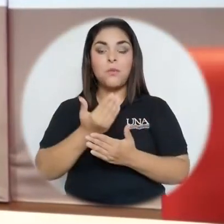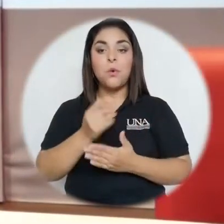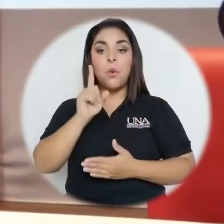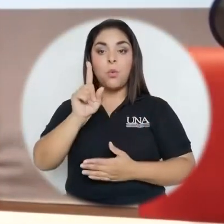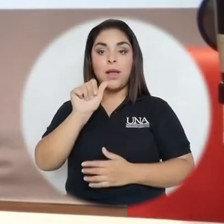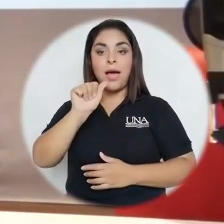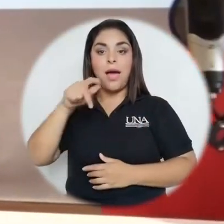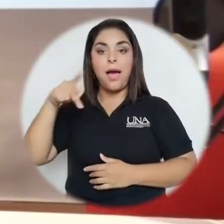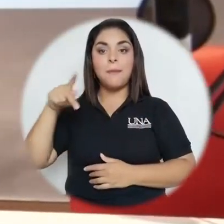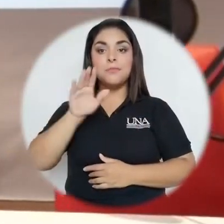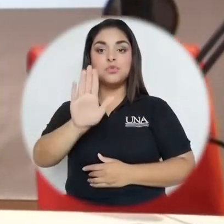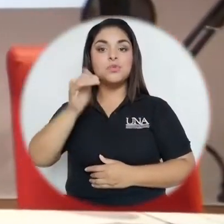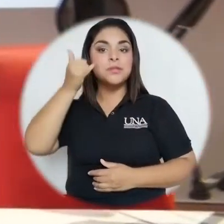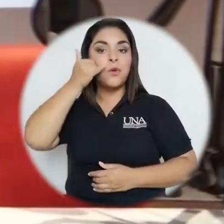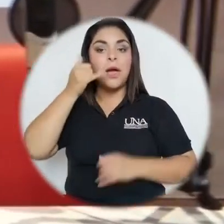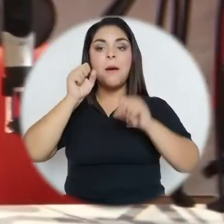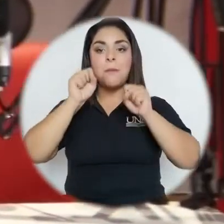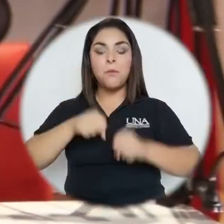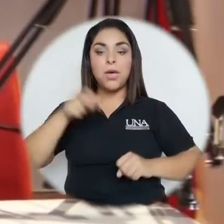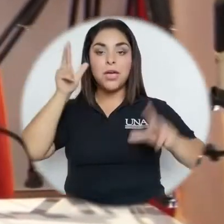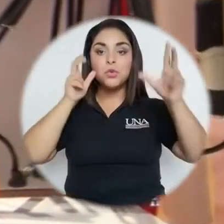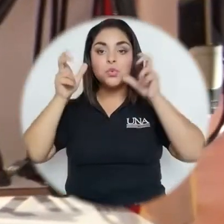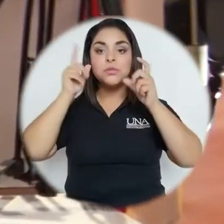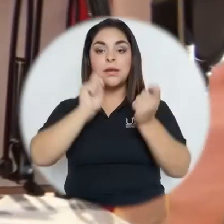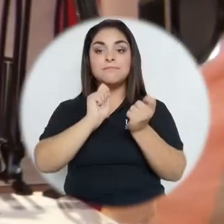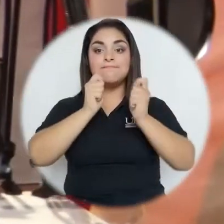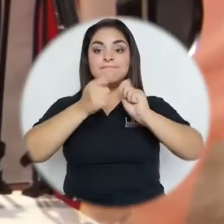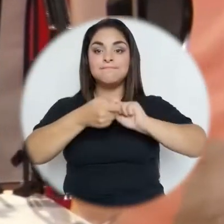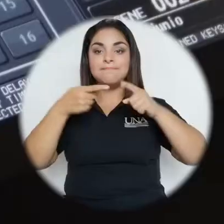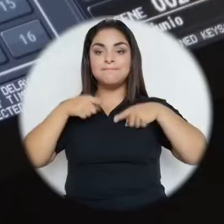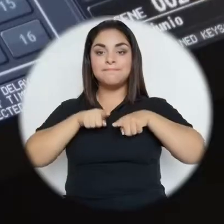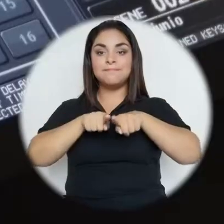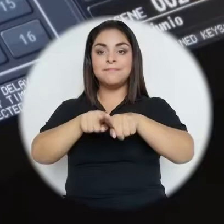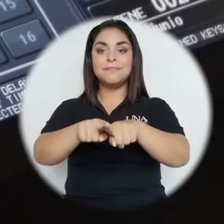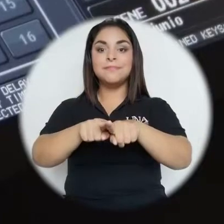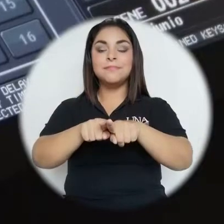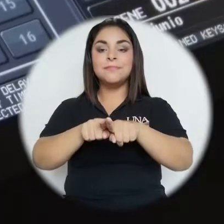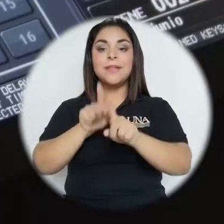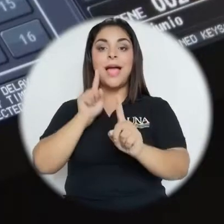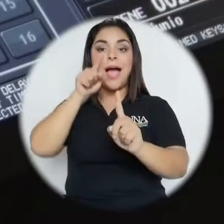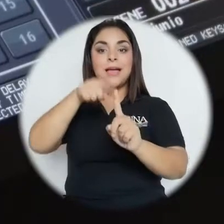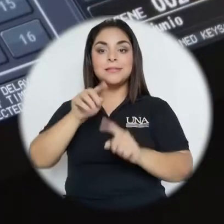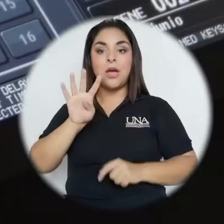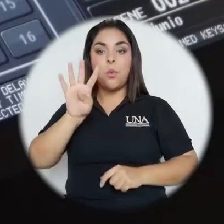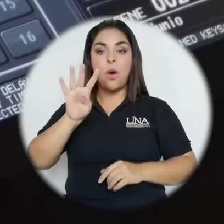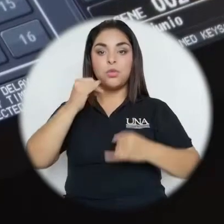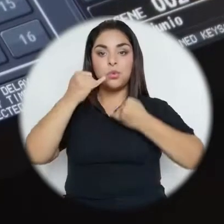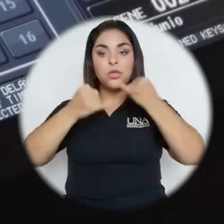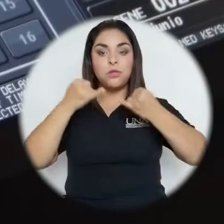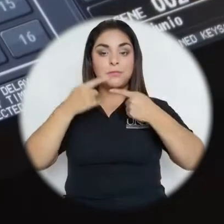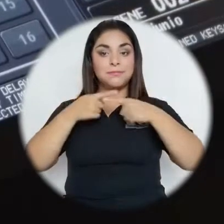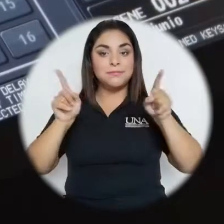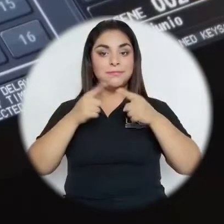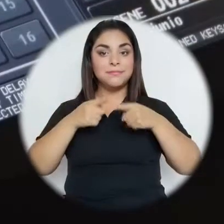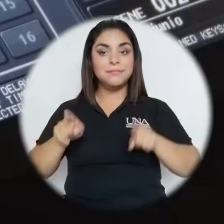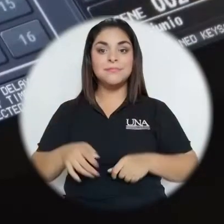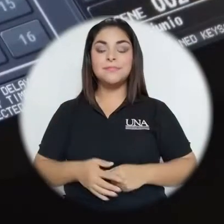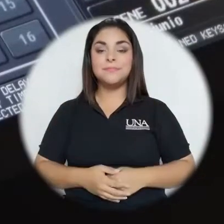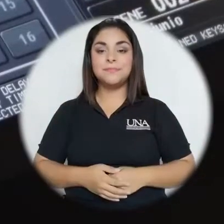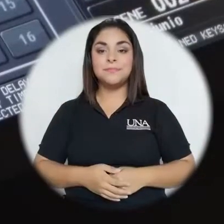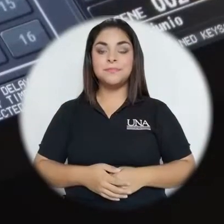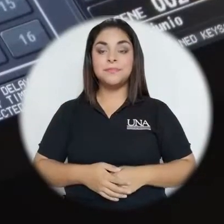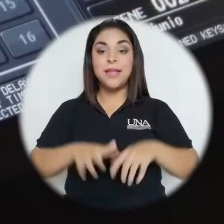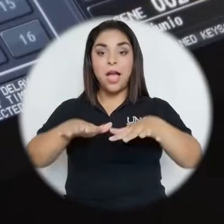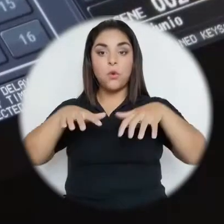aplicación en su celular, se puede escuchar la traducción simultánea de hasta cuatro idiomas diferentes. El